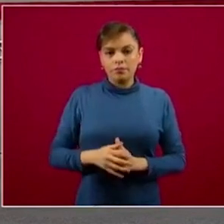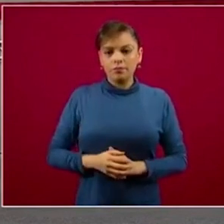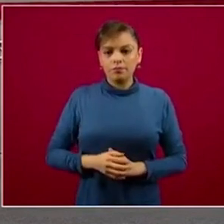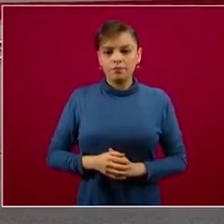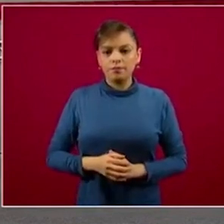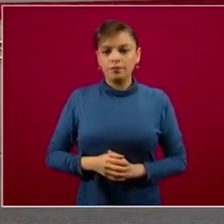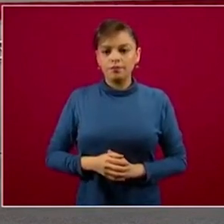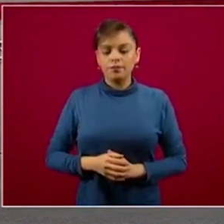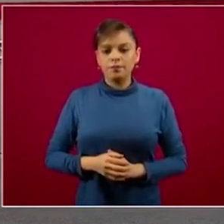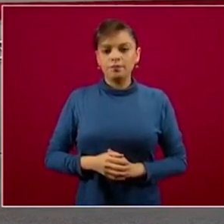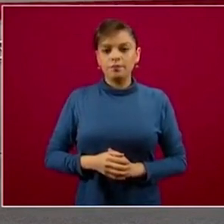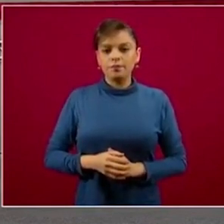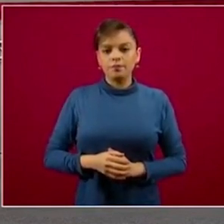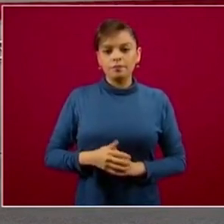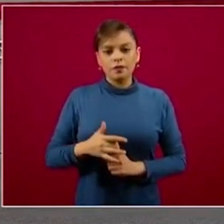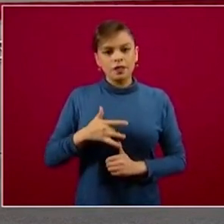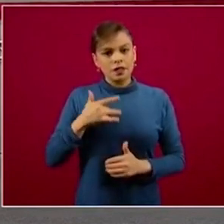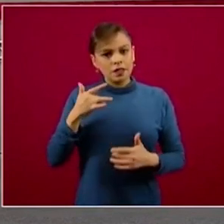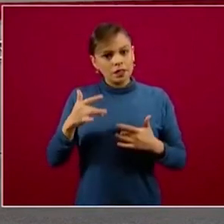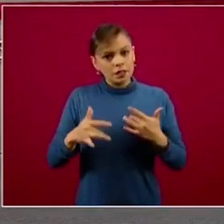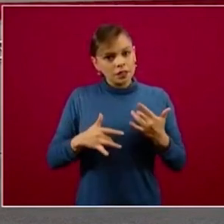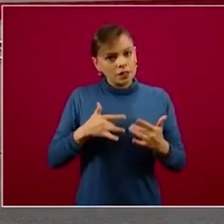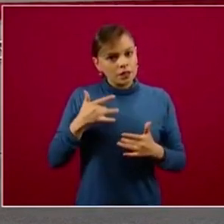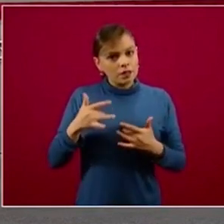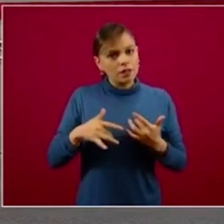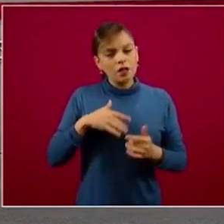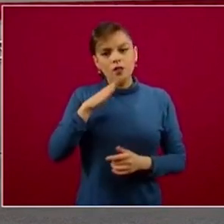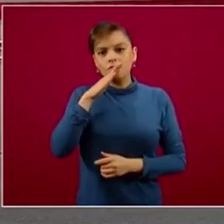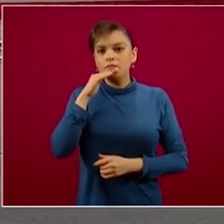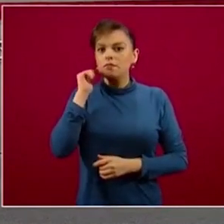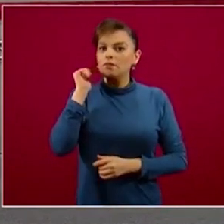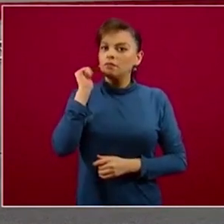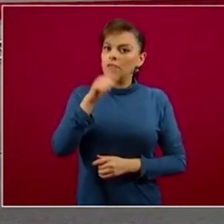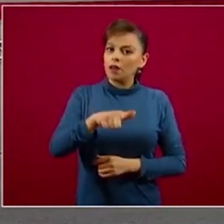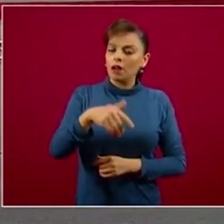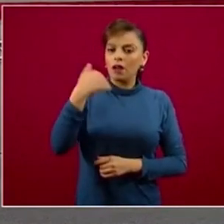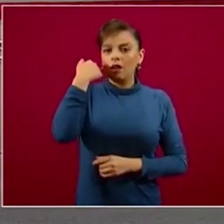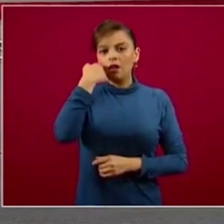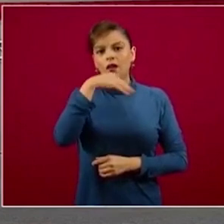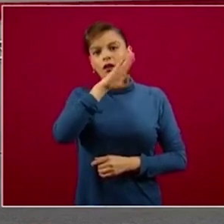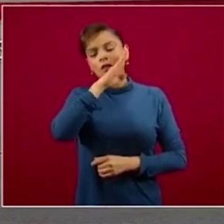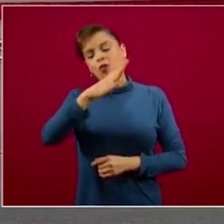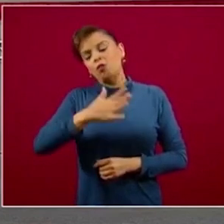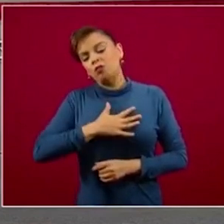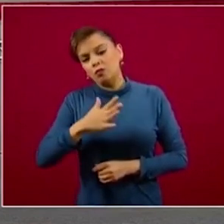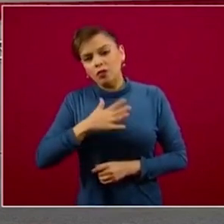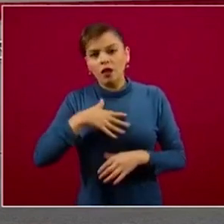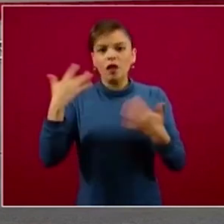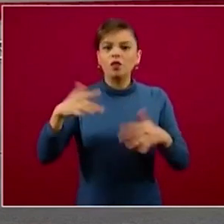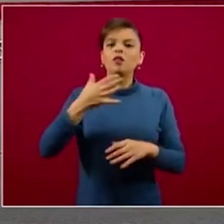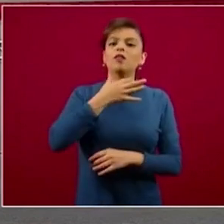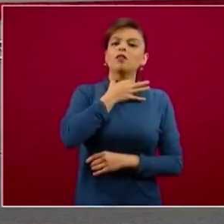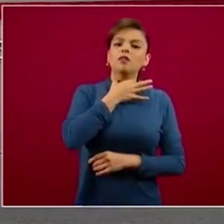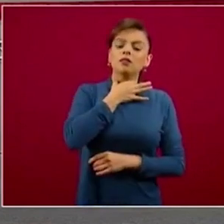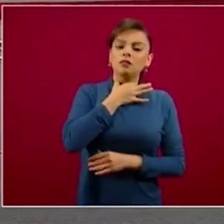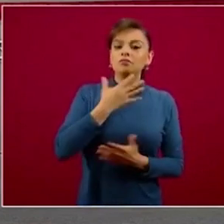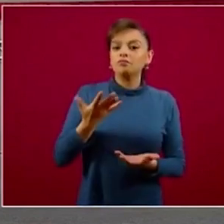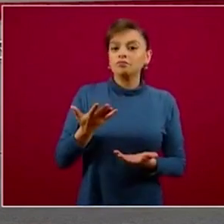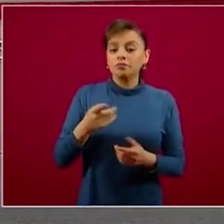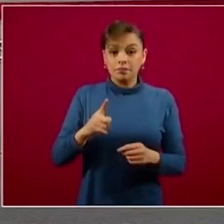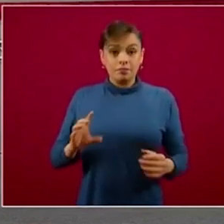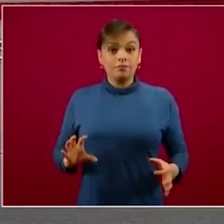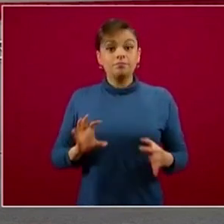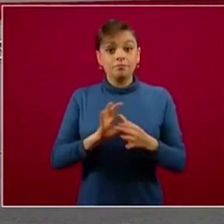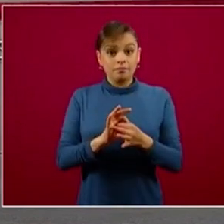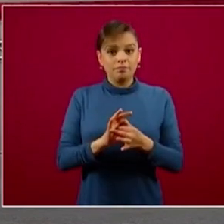que empieza a tener las manifestaciones clínicas de COVID, fiebre, tos, dolor de garganta, asociado quizá con